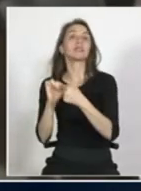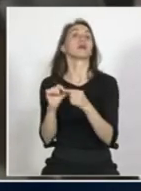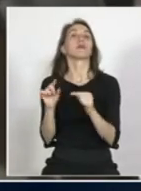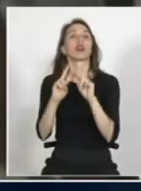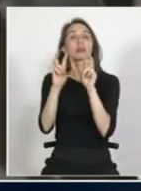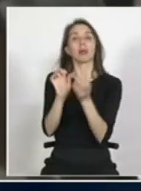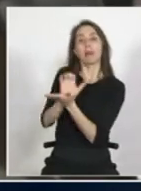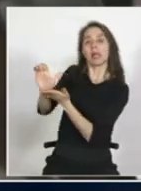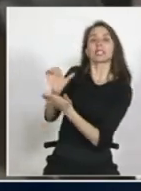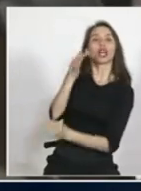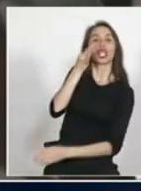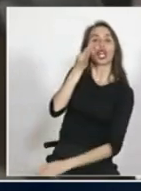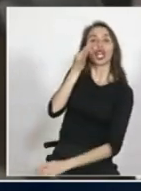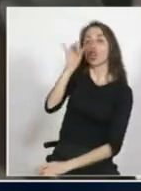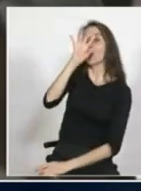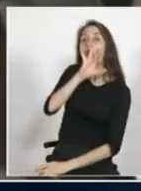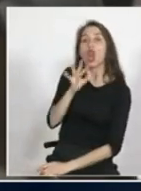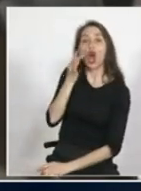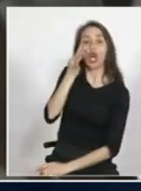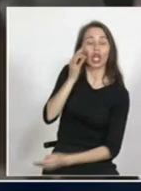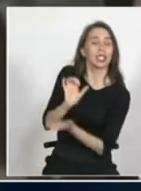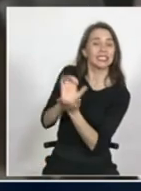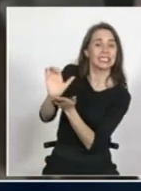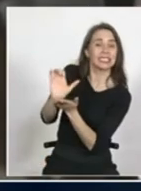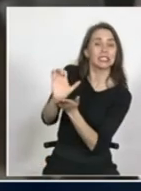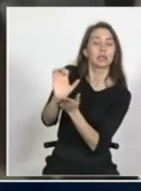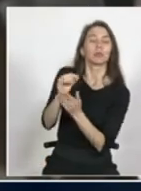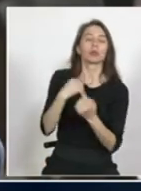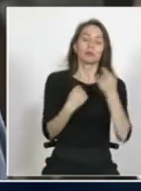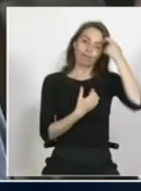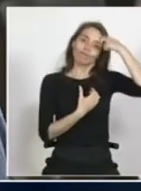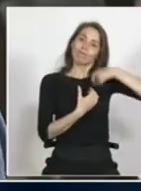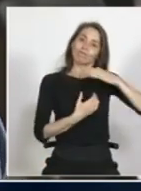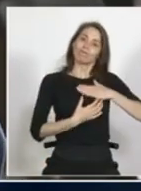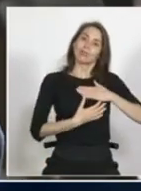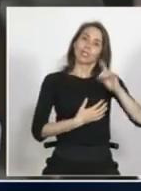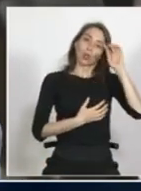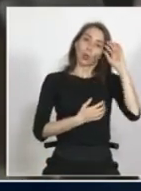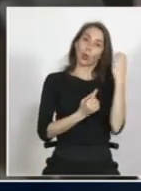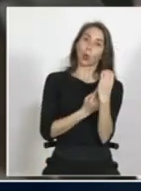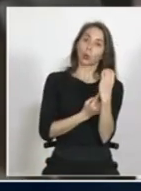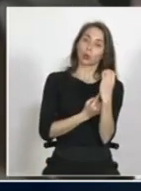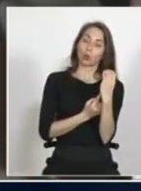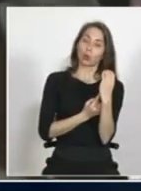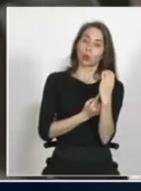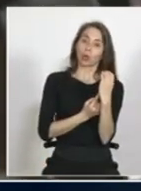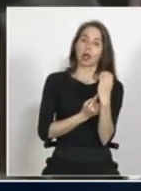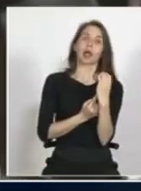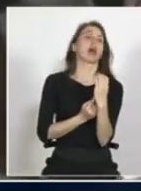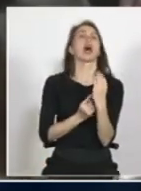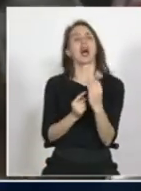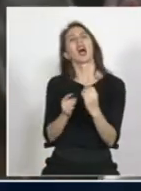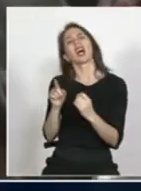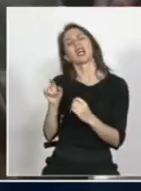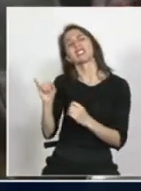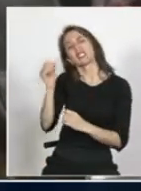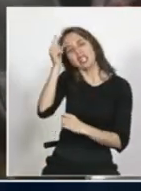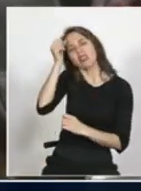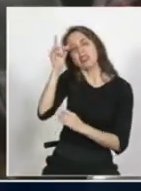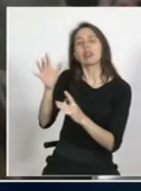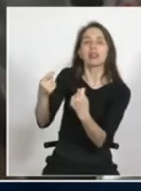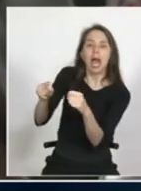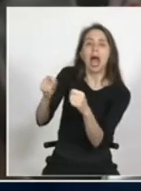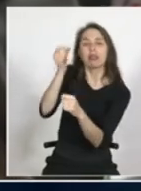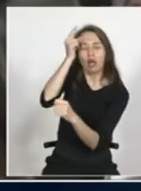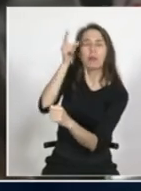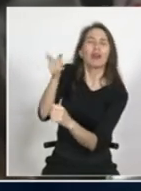al racismo son fenómenos como que culturalmente si se no los defiende pero los entiende y los trata de comprender